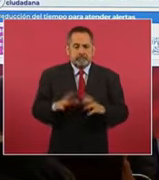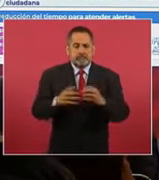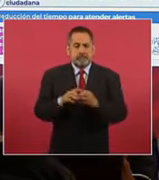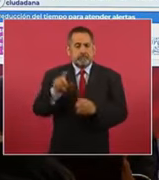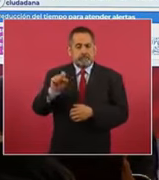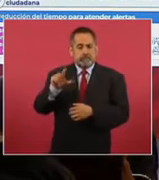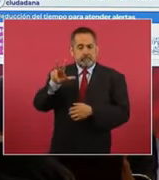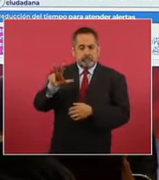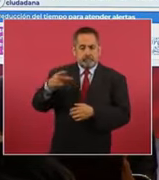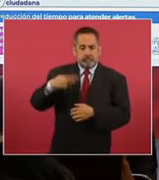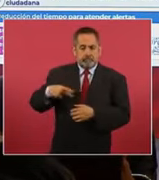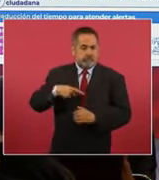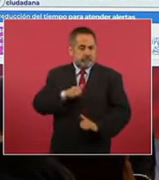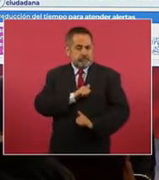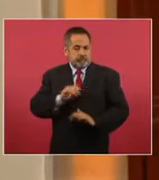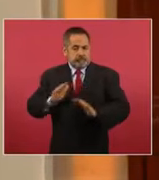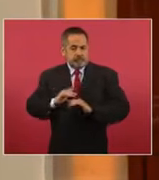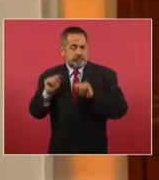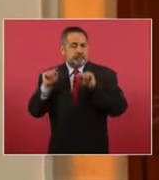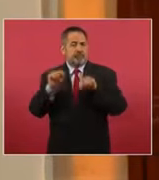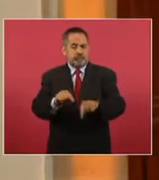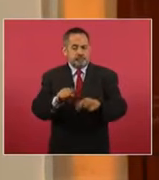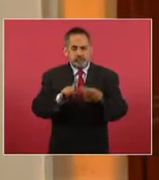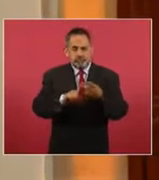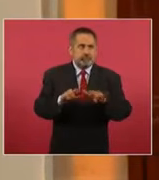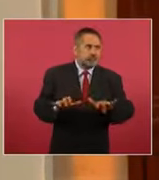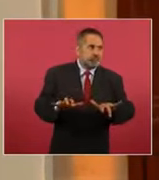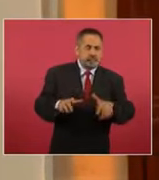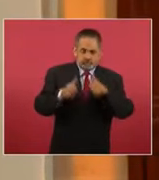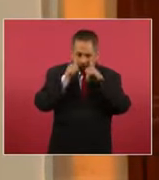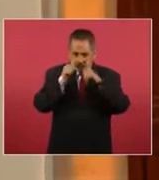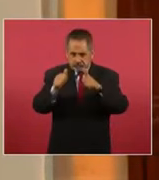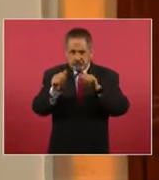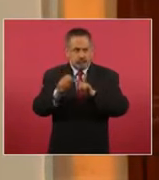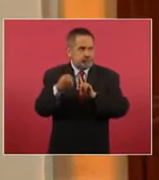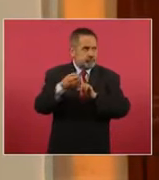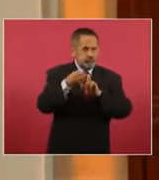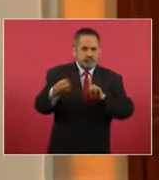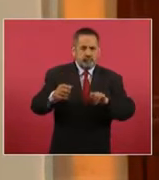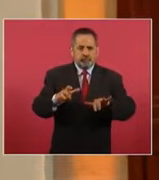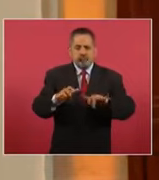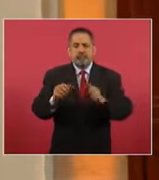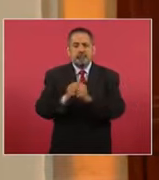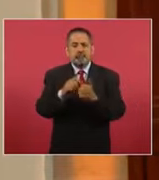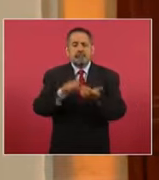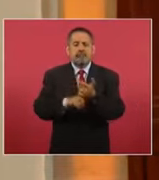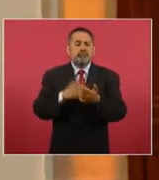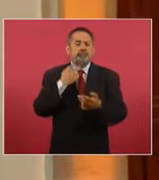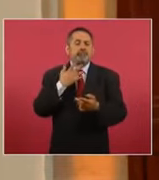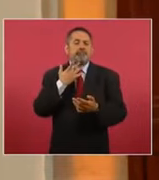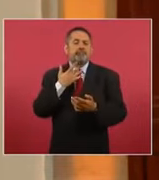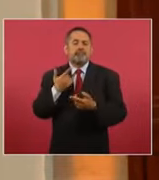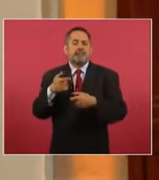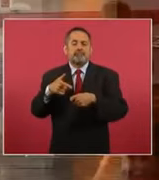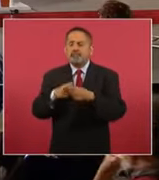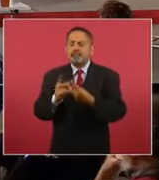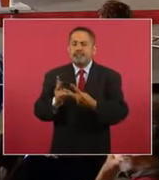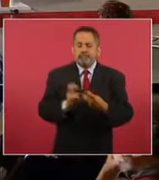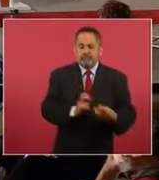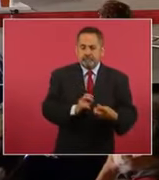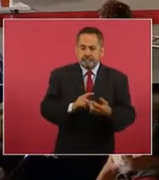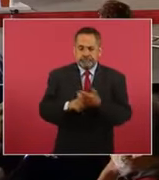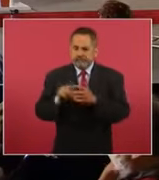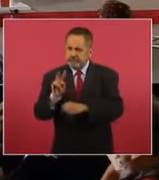elementos del Ejército en el monitoreo del sistema de control del flujo de hidrocarburos en la torre de